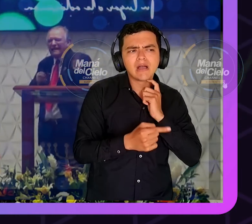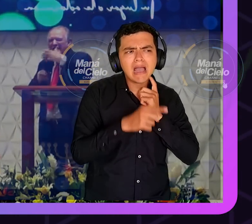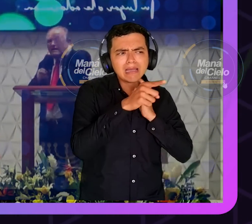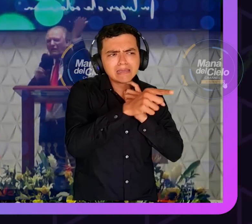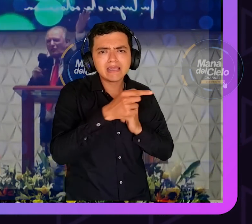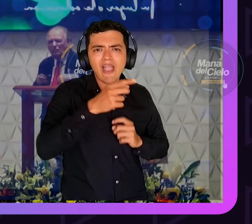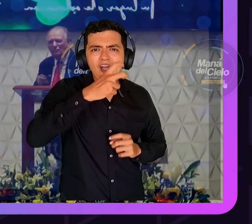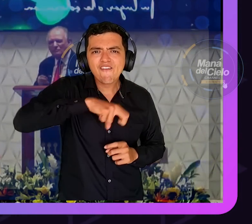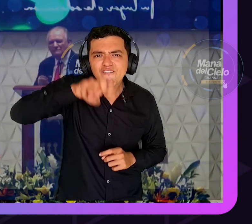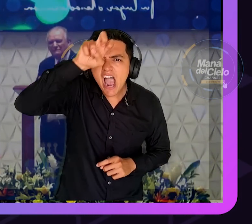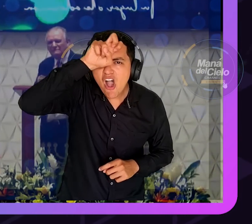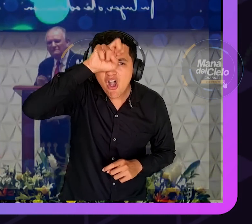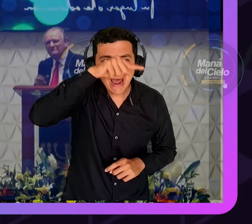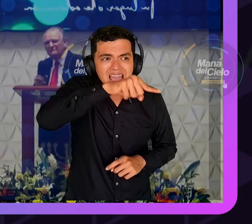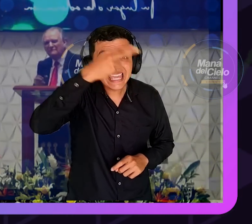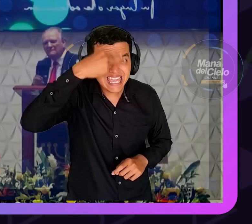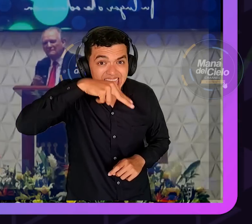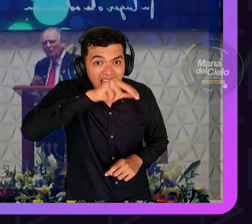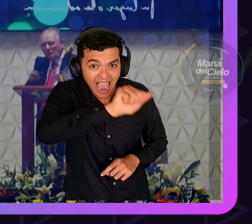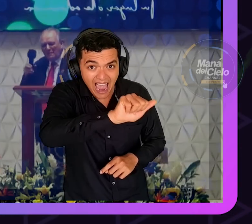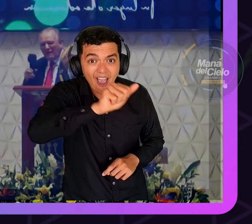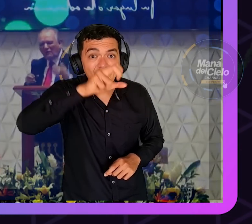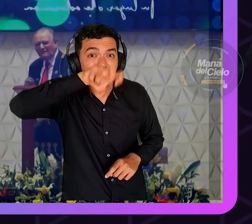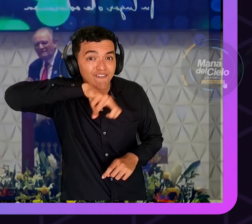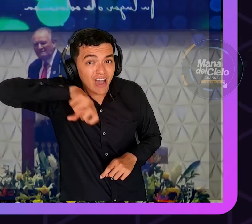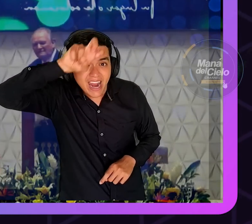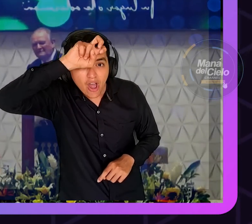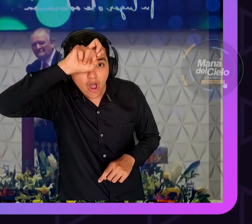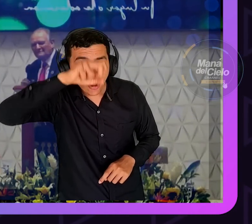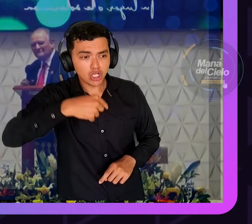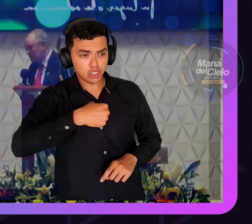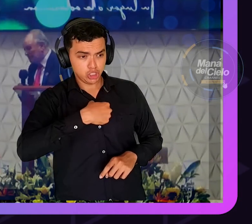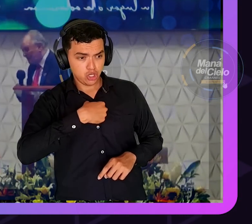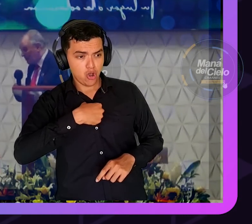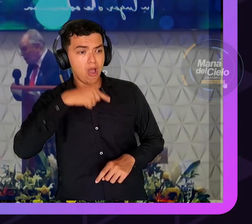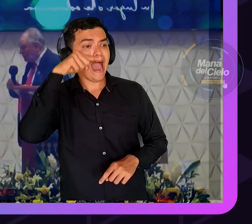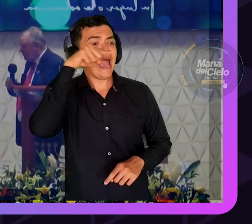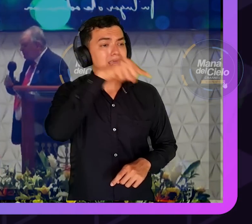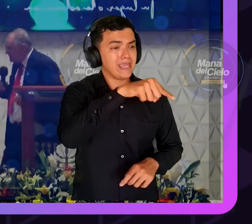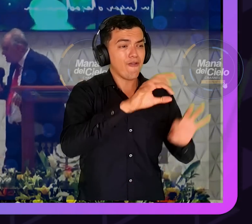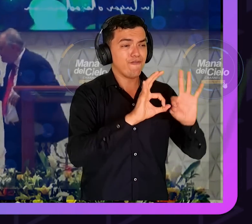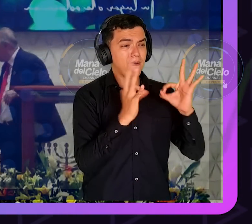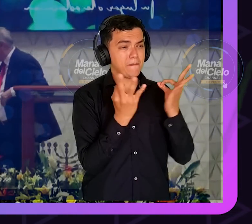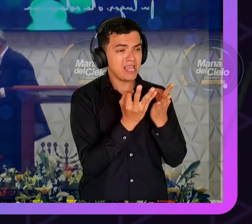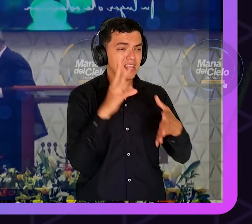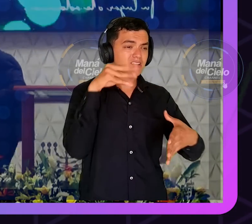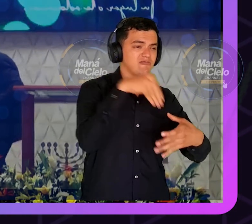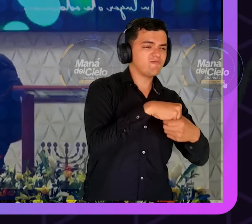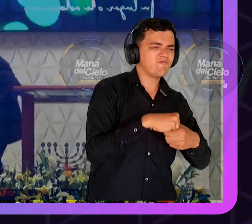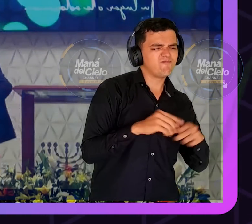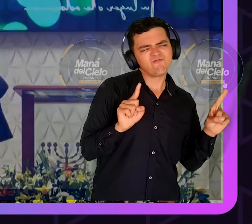dejar el negocio y todo un viejo ya dice pero es que me voy detrás de una ilusión